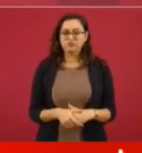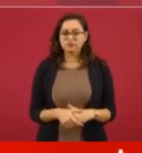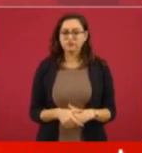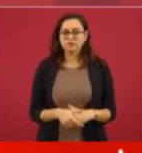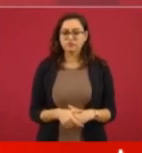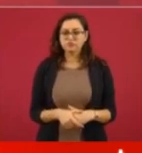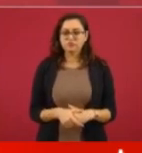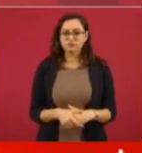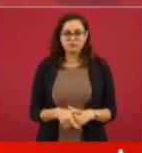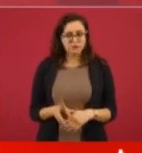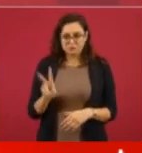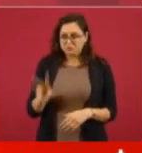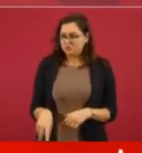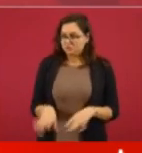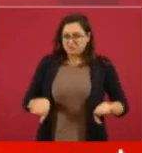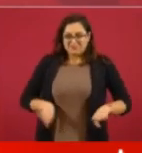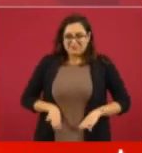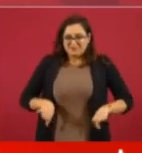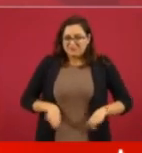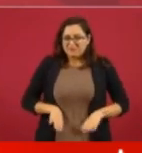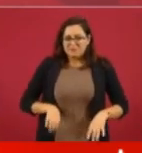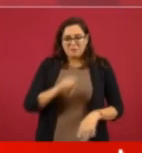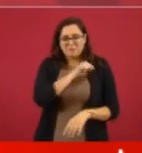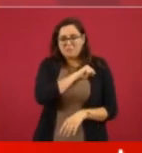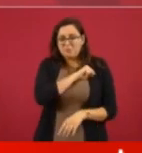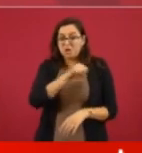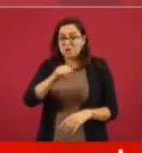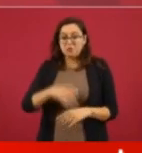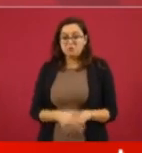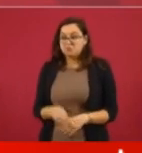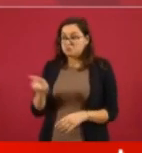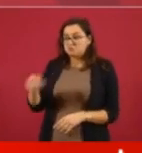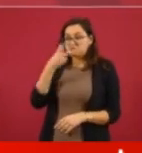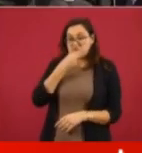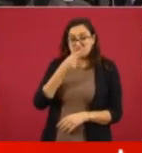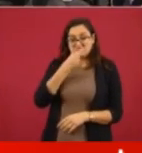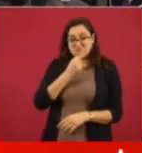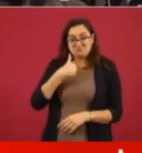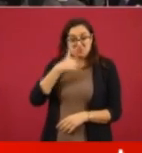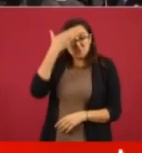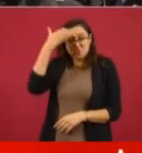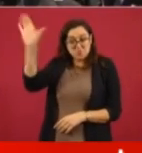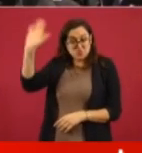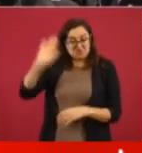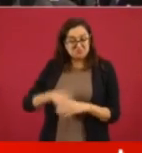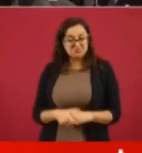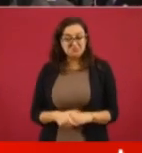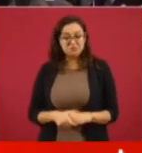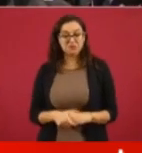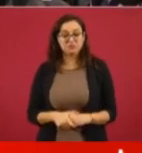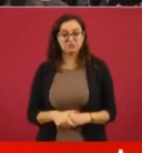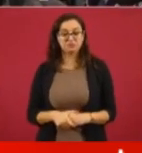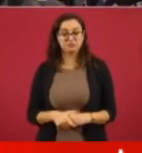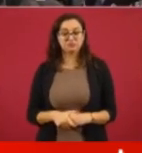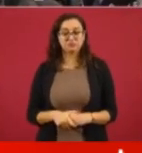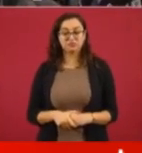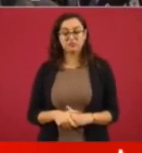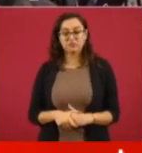perversas. Yo al señor ni lo conozco, ni